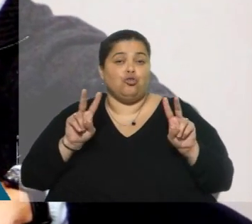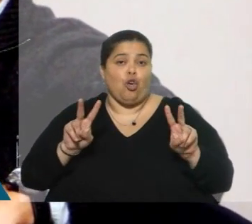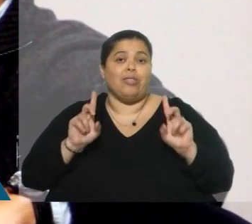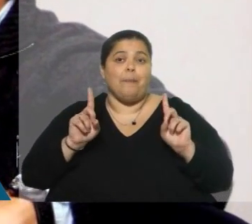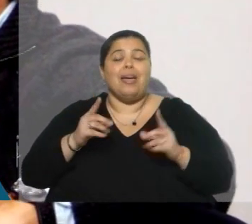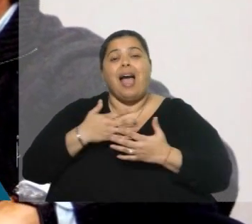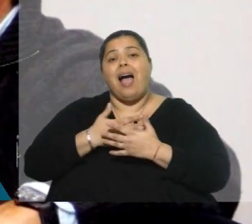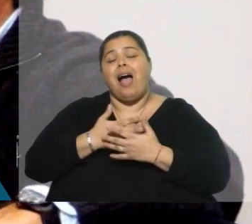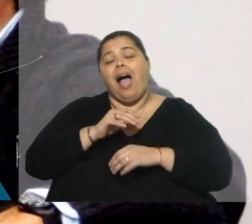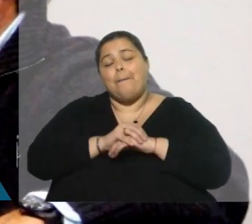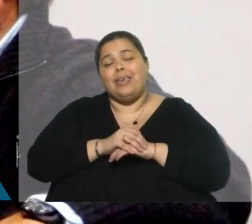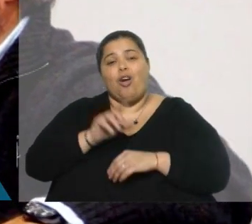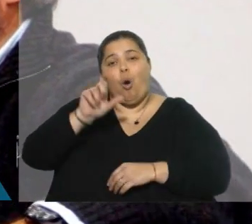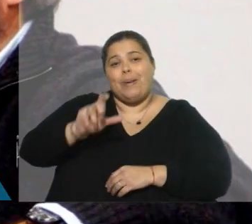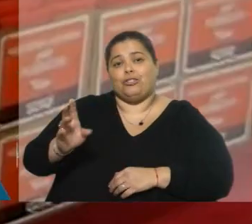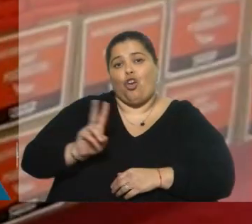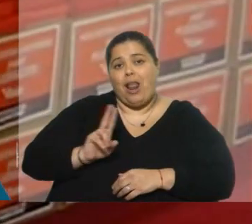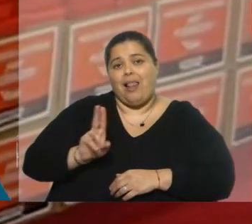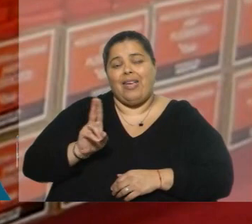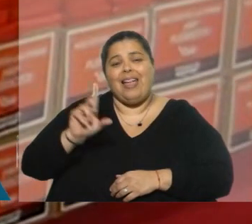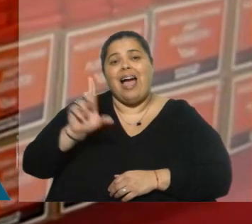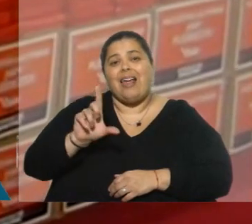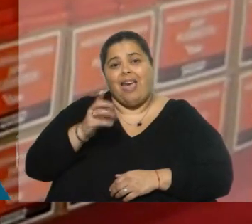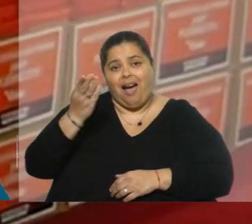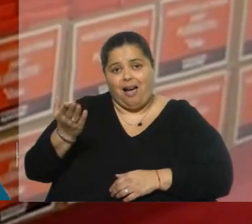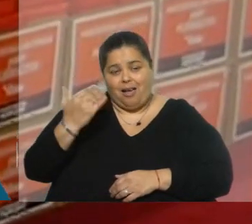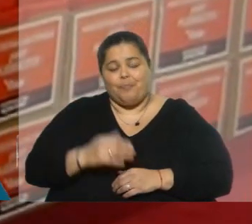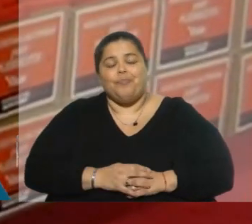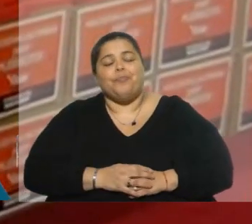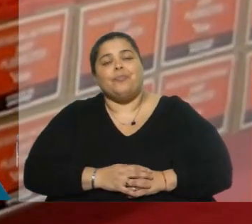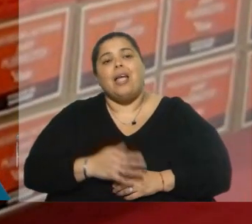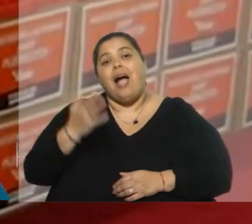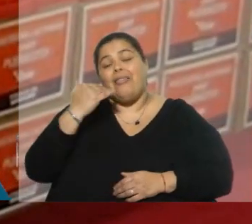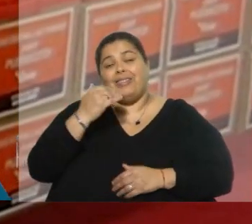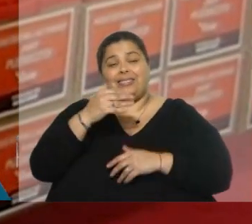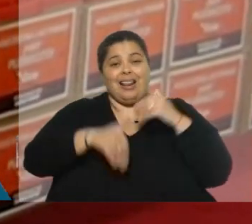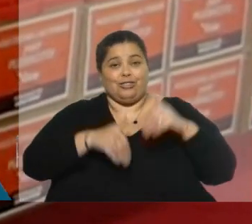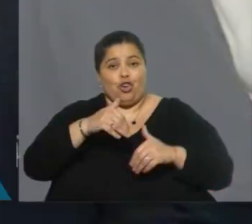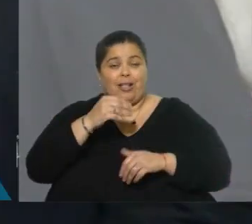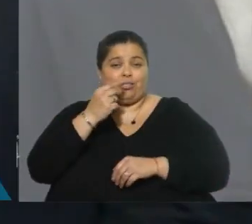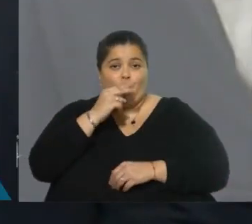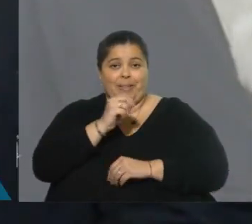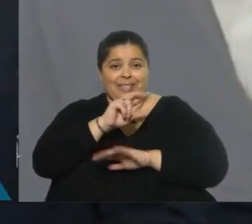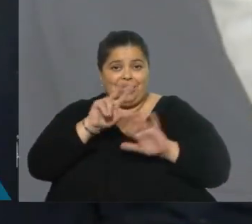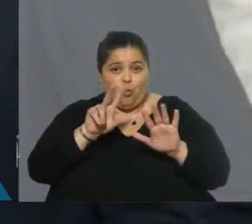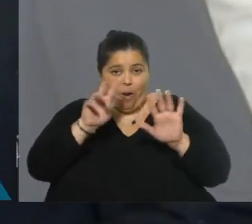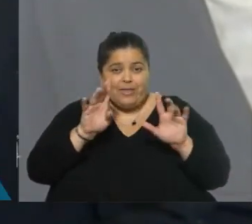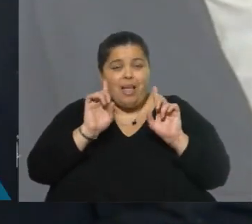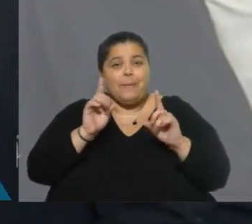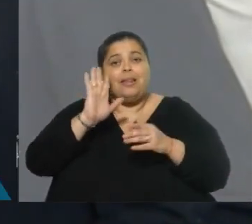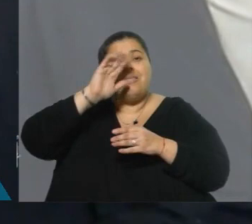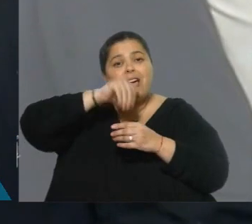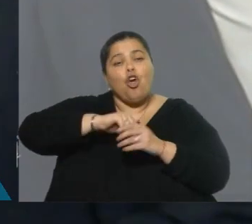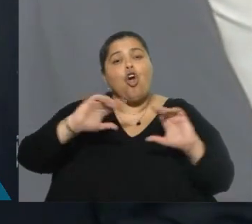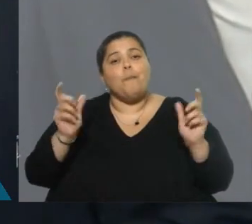ex senador y ministro del Interior, Jorge Larañaga. Durante las elecciones de 2019, integró la comisión Vivir sin Miedo, impulsando un